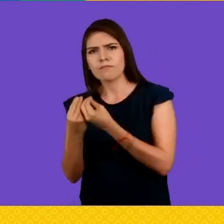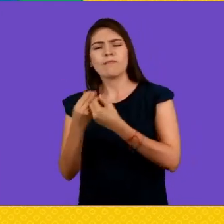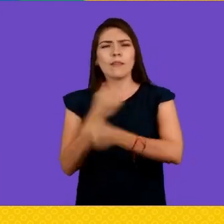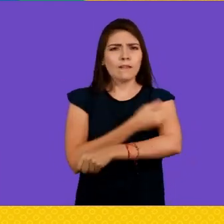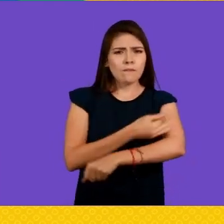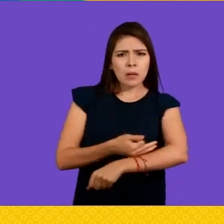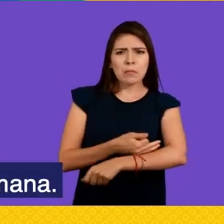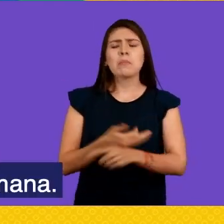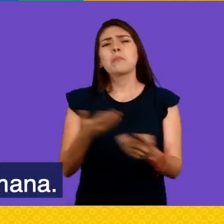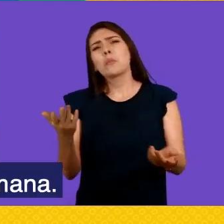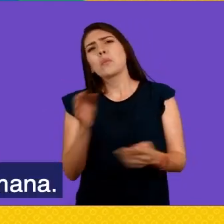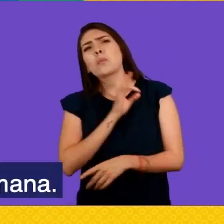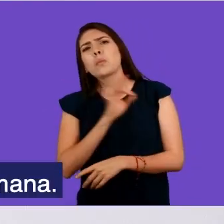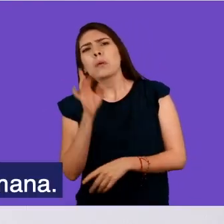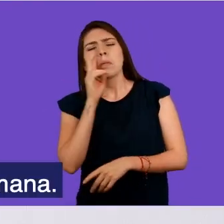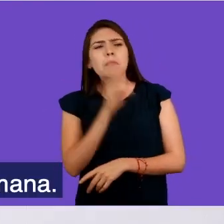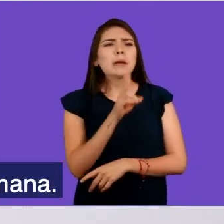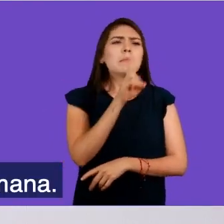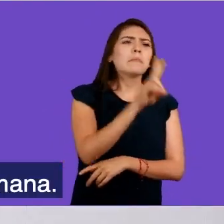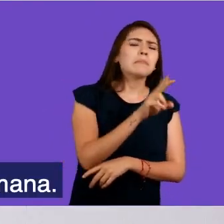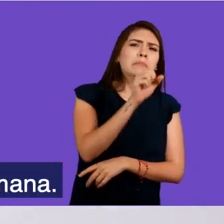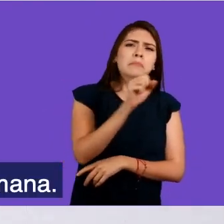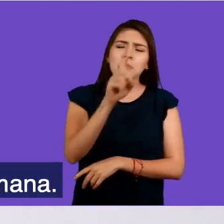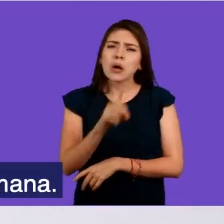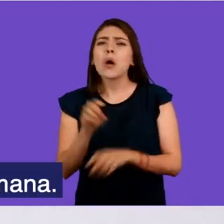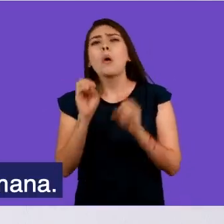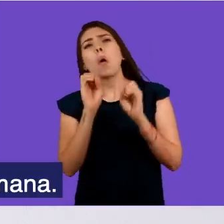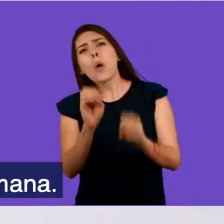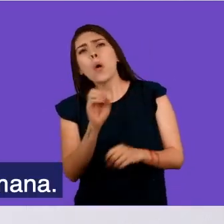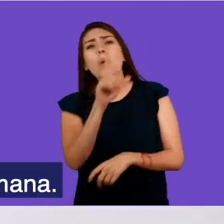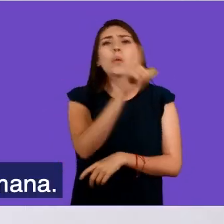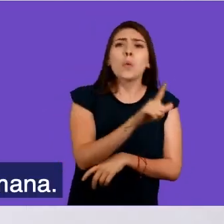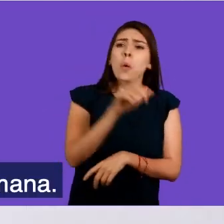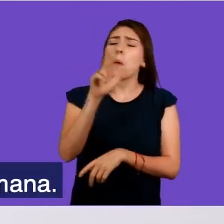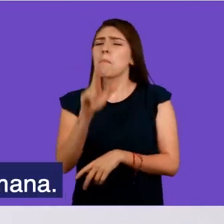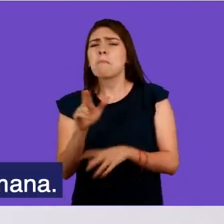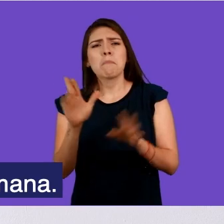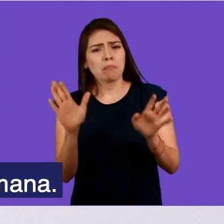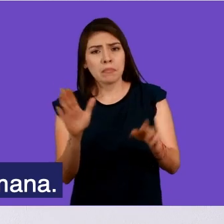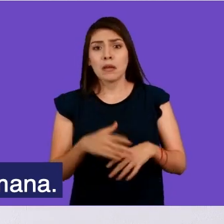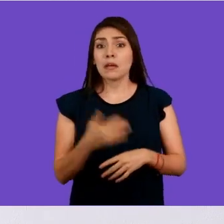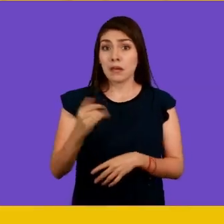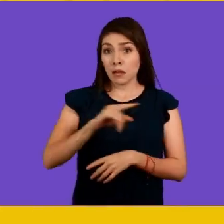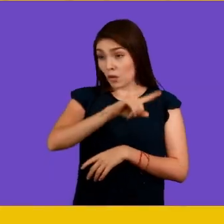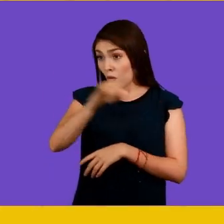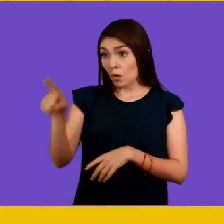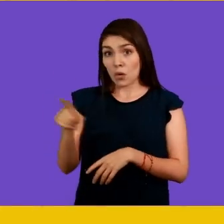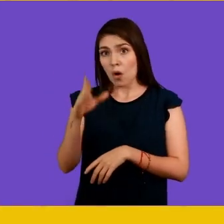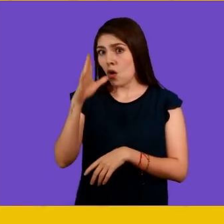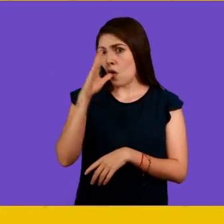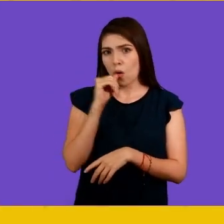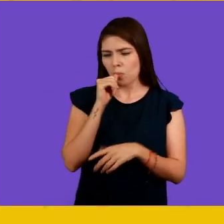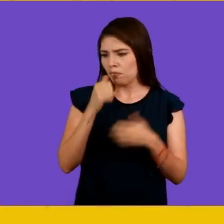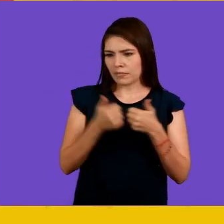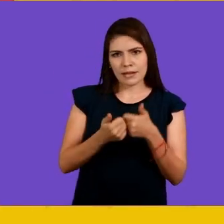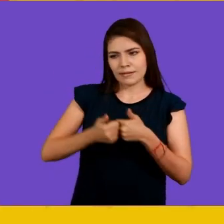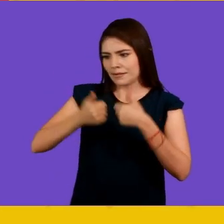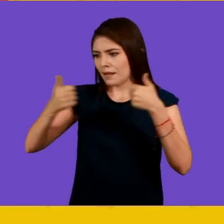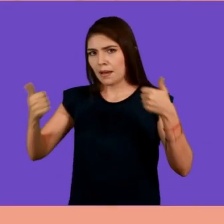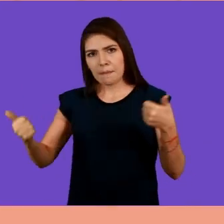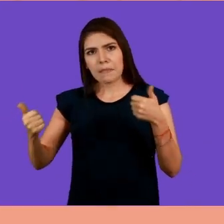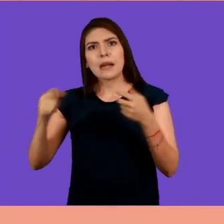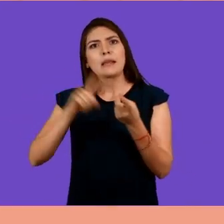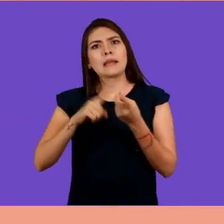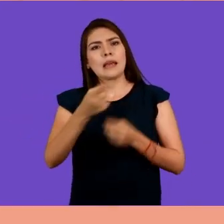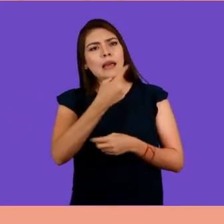de manera regular, ya sea que los visitemos los fines de semana o ciertos días entre semana. Y nadie puede